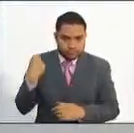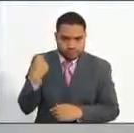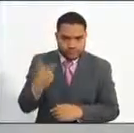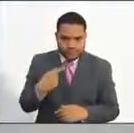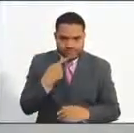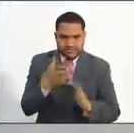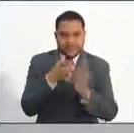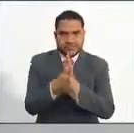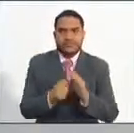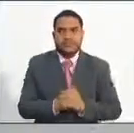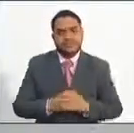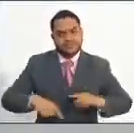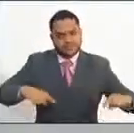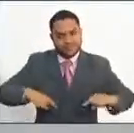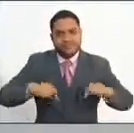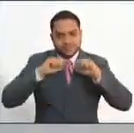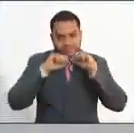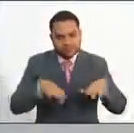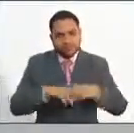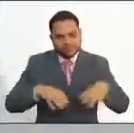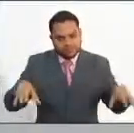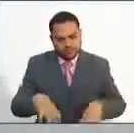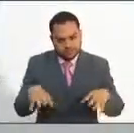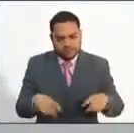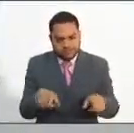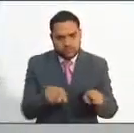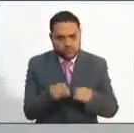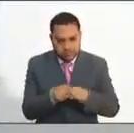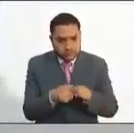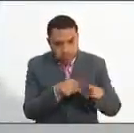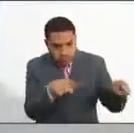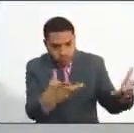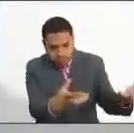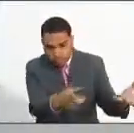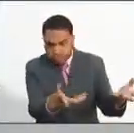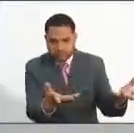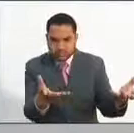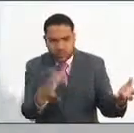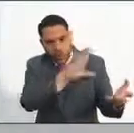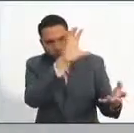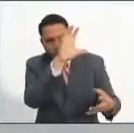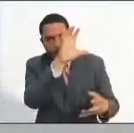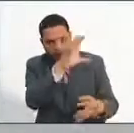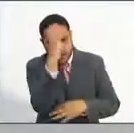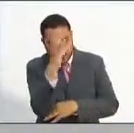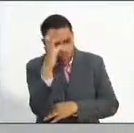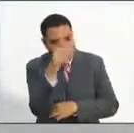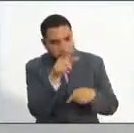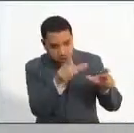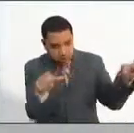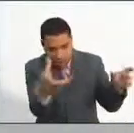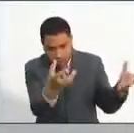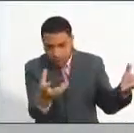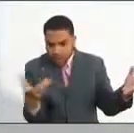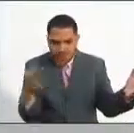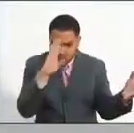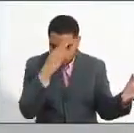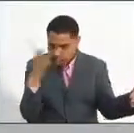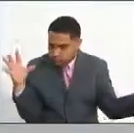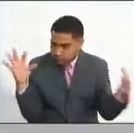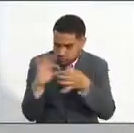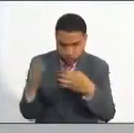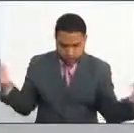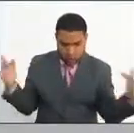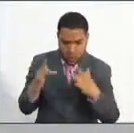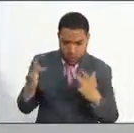instantes, en el día de hoy, Administración Pública en Acción sirve de puente para los ciudadanos de todo el país que están interesados en despejar sus dudas sobre